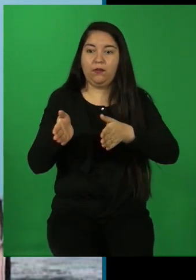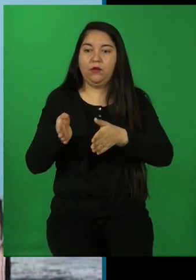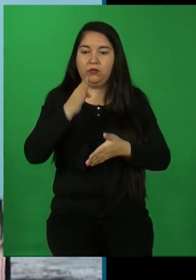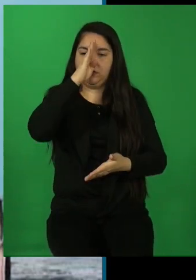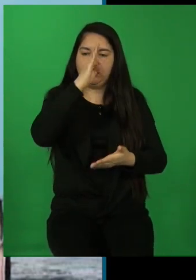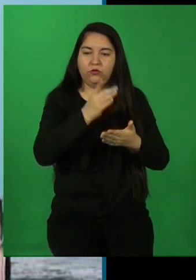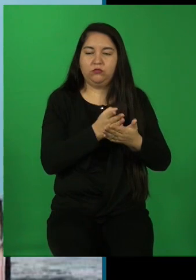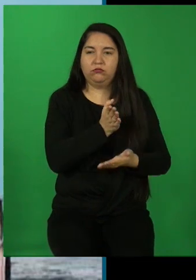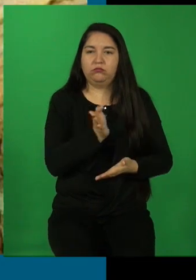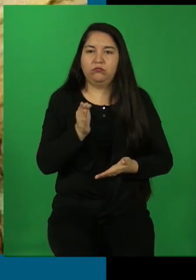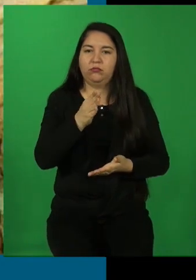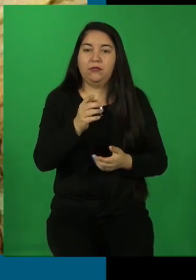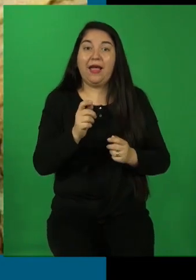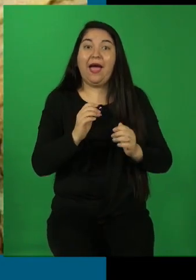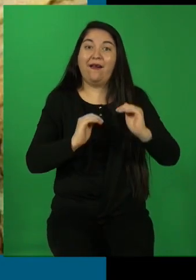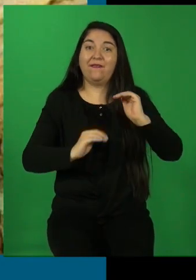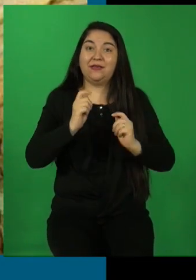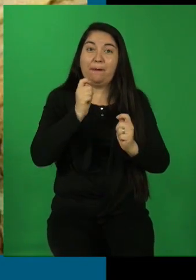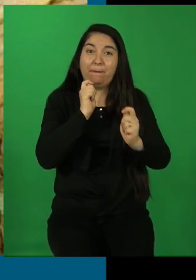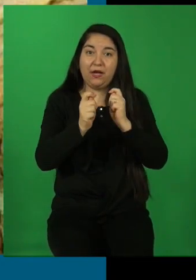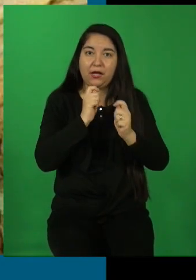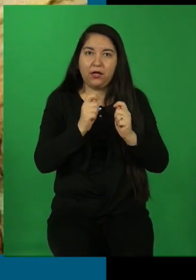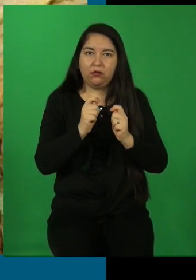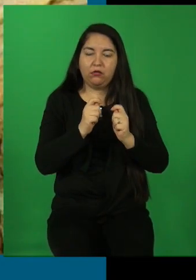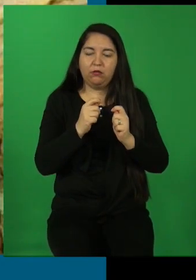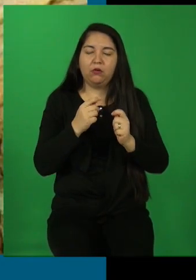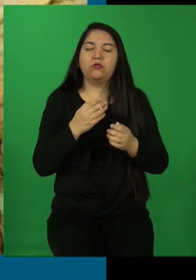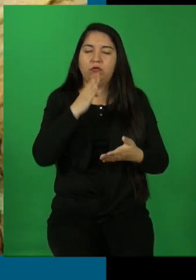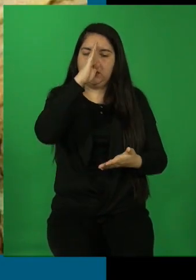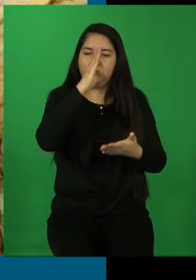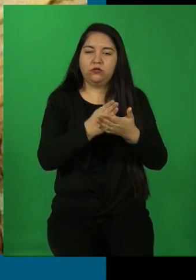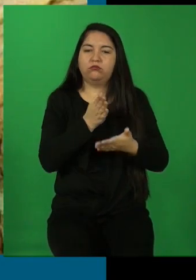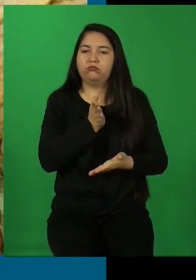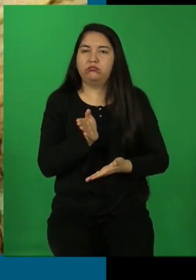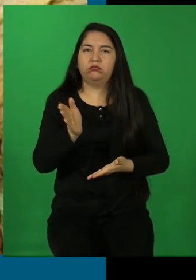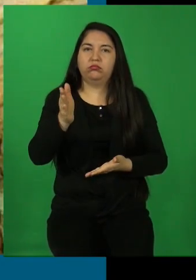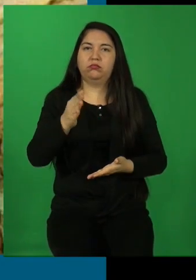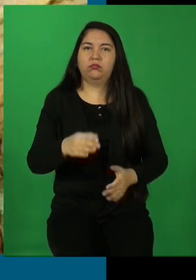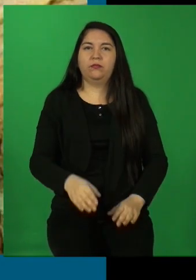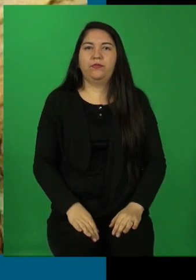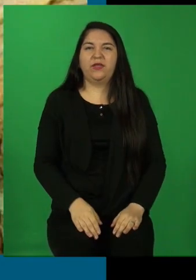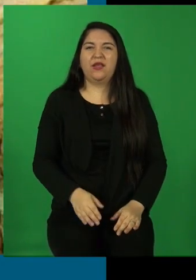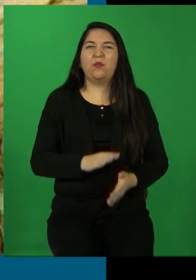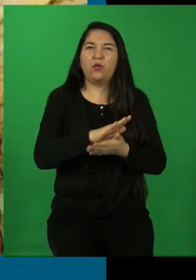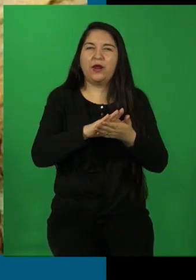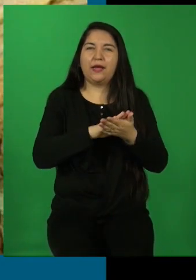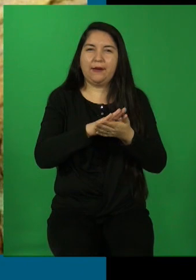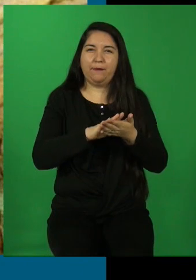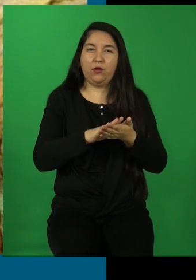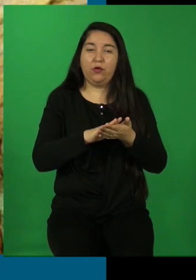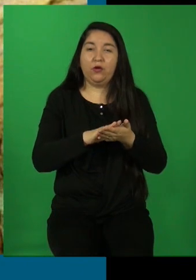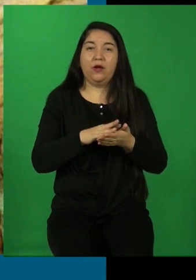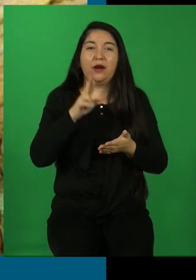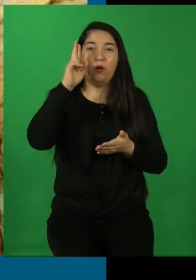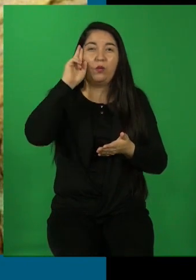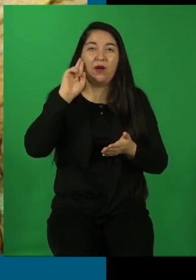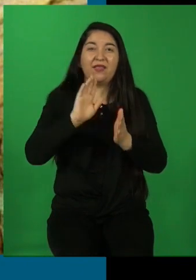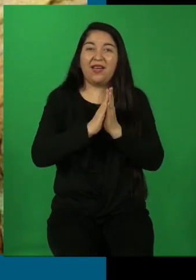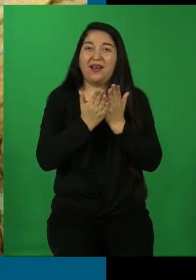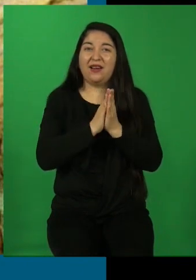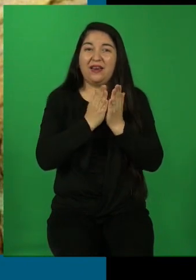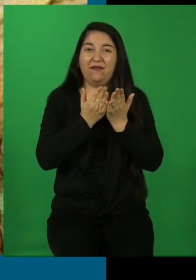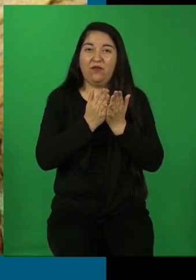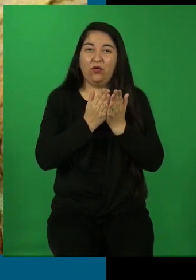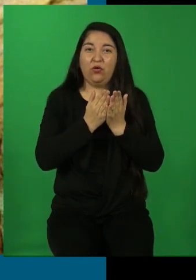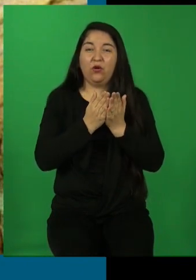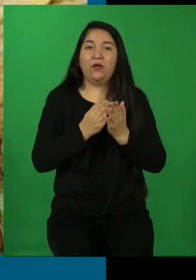a prueba. Un ejemplo en la literatura sería Don Quijote de la Mancha. Él,